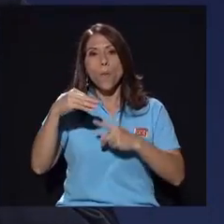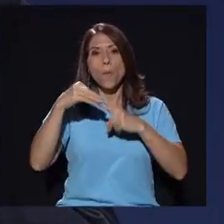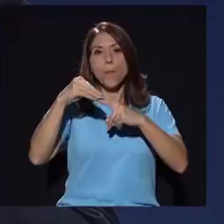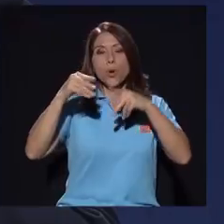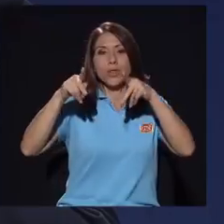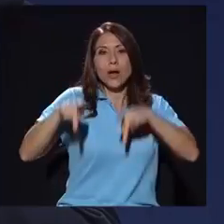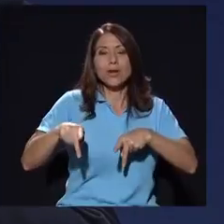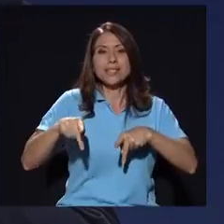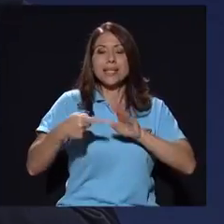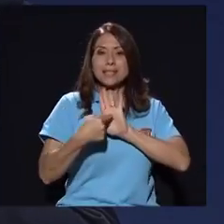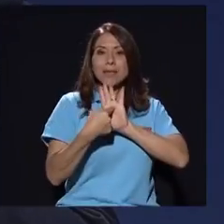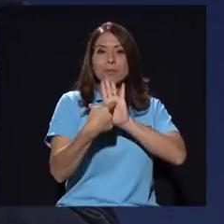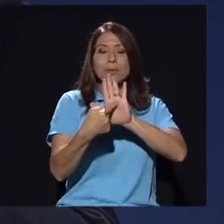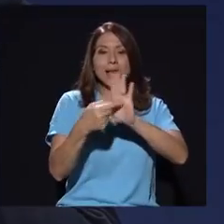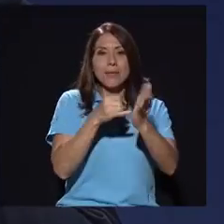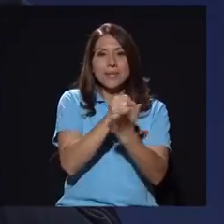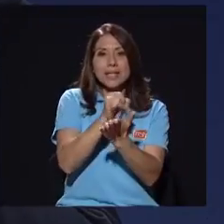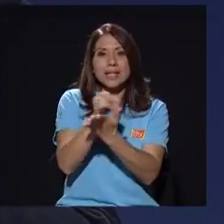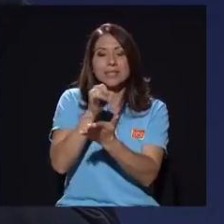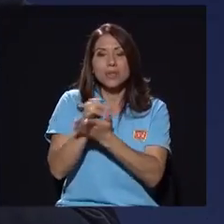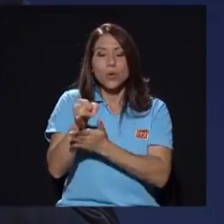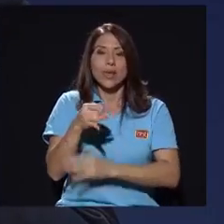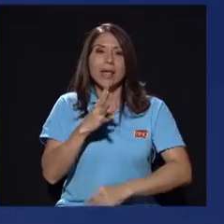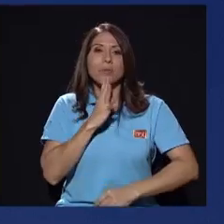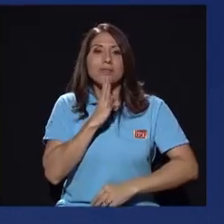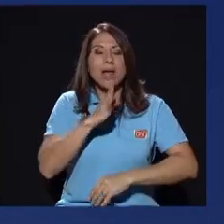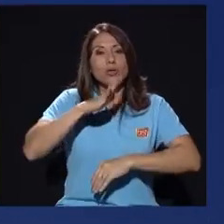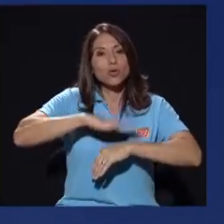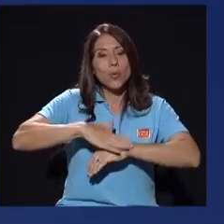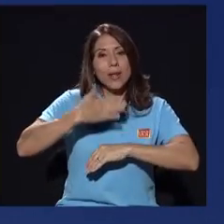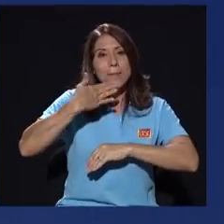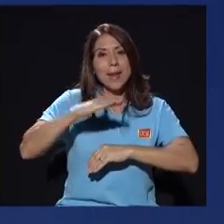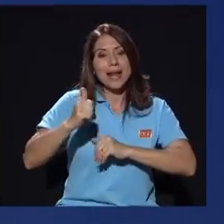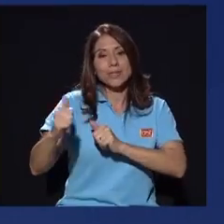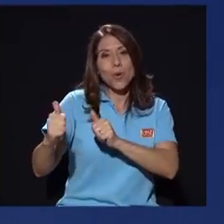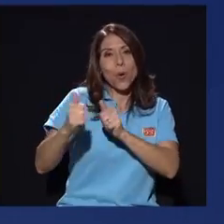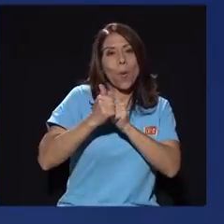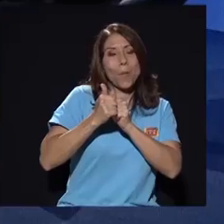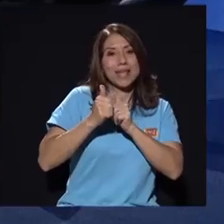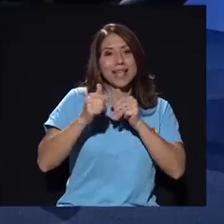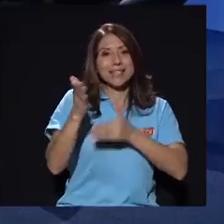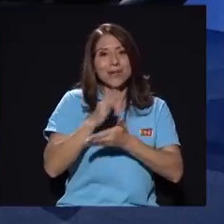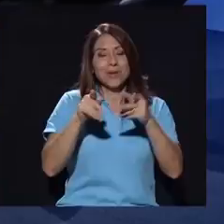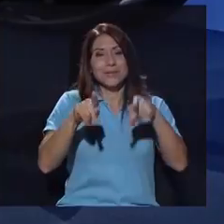que han desnudado esta investigación y hemos hablado sobre las malas compañías de algunos